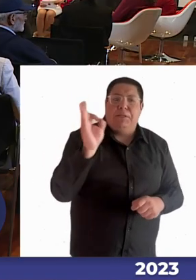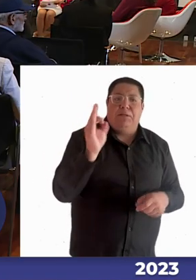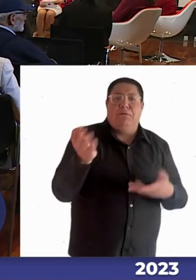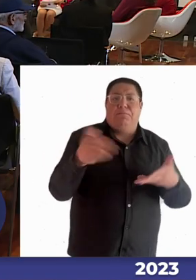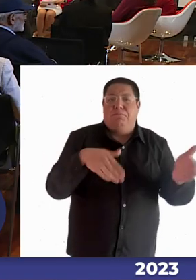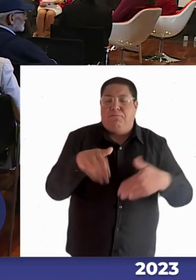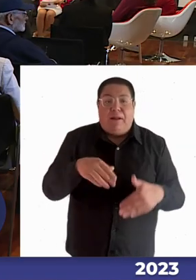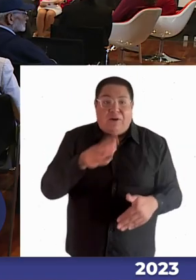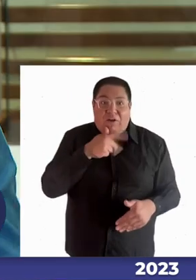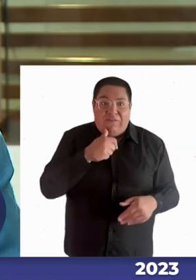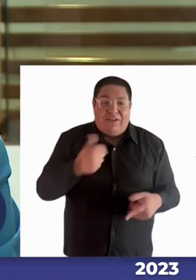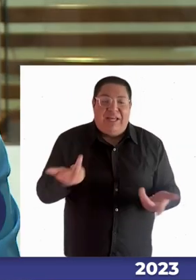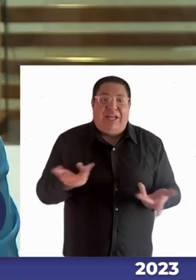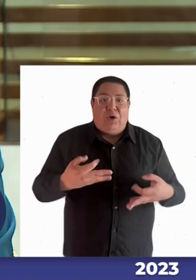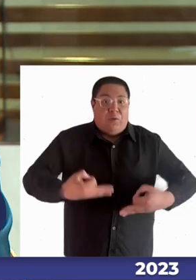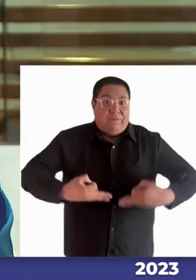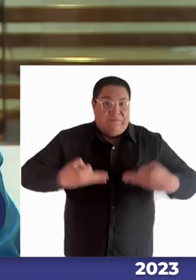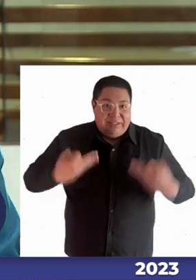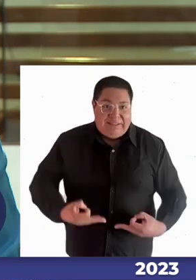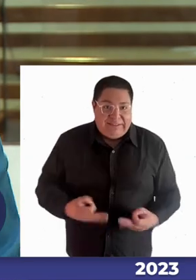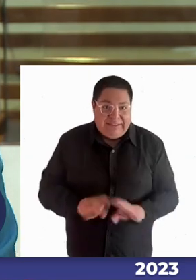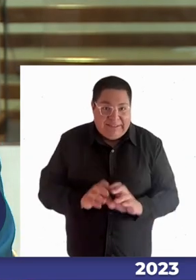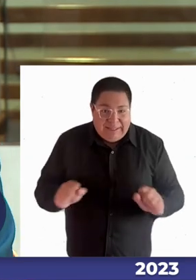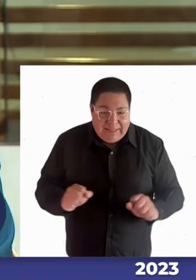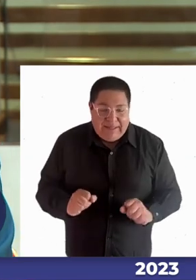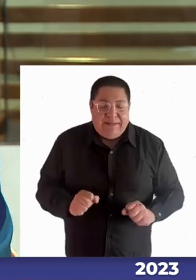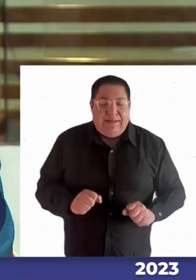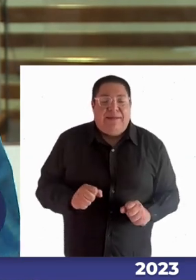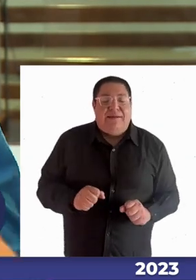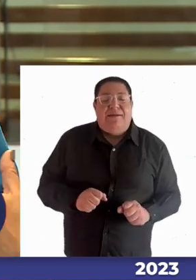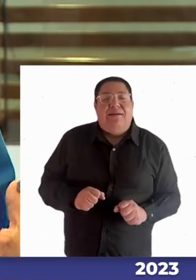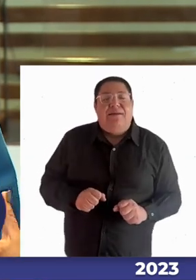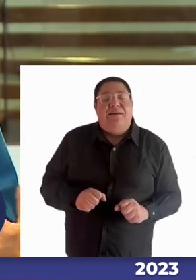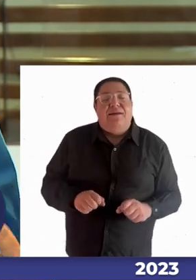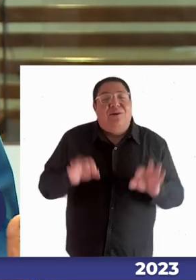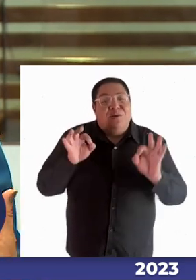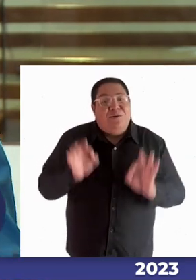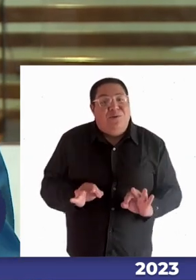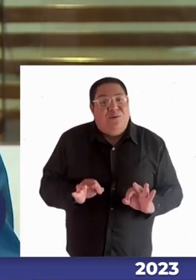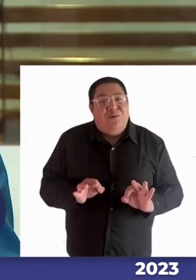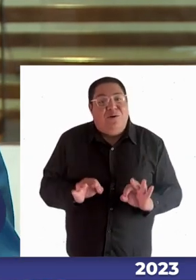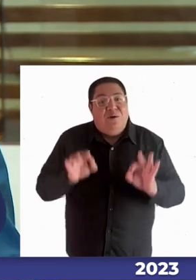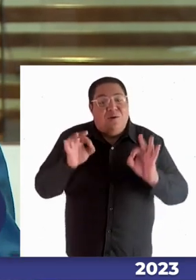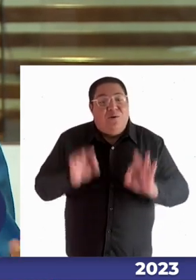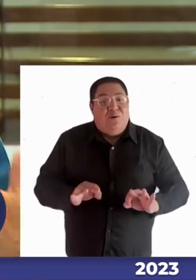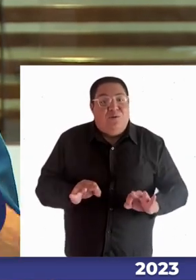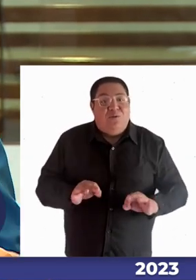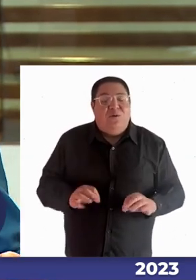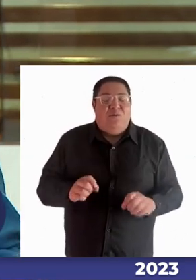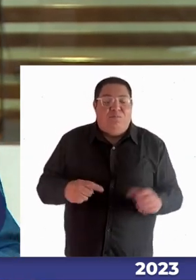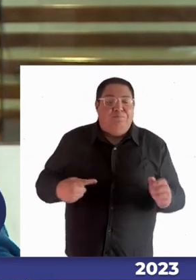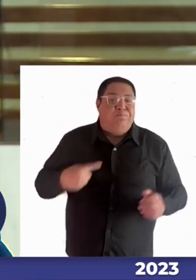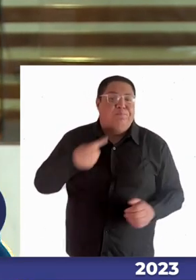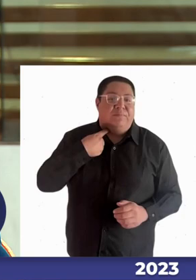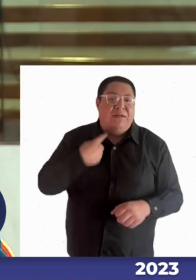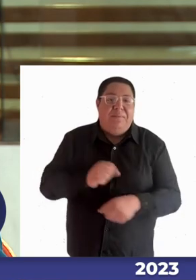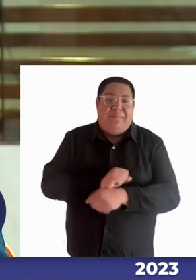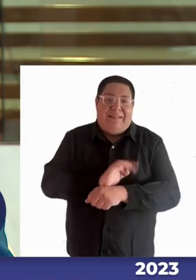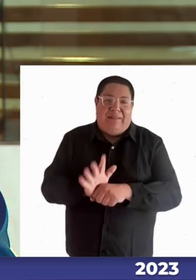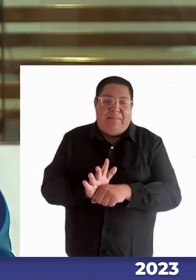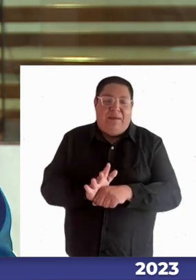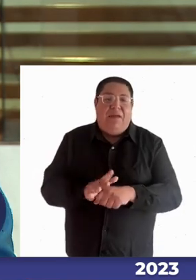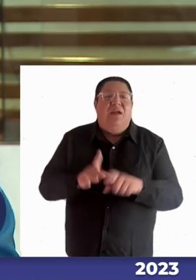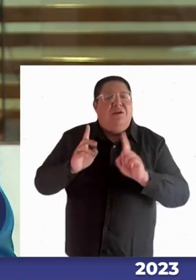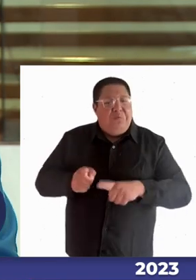oficial dijéramos justo nos tocó la pandemia y seguimos reuniéndonos por Zoom